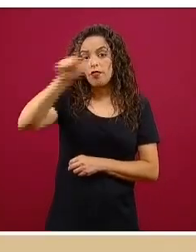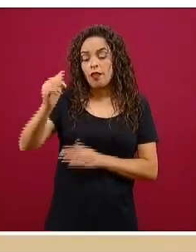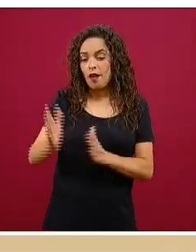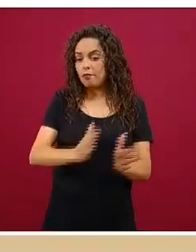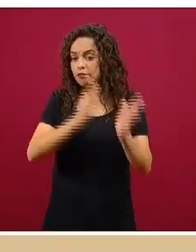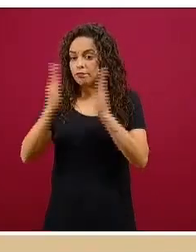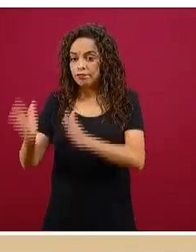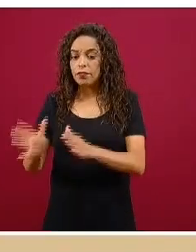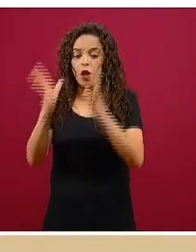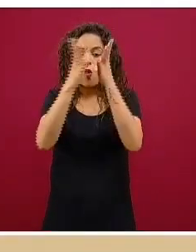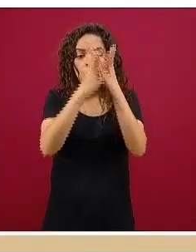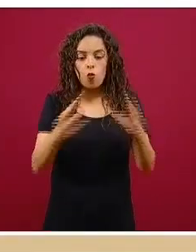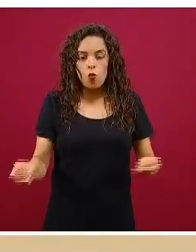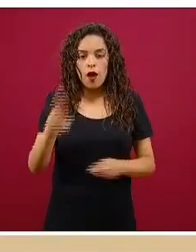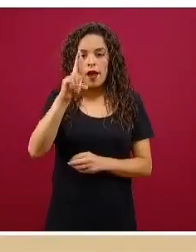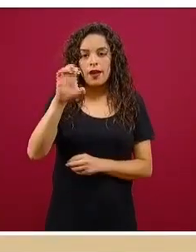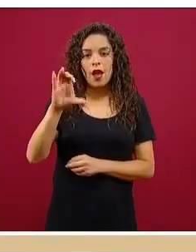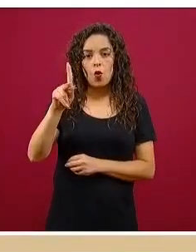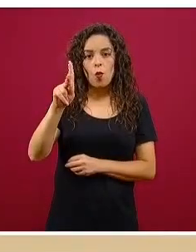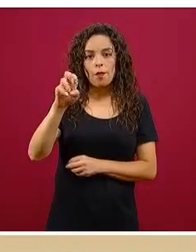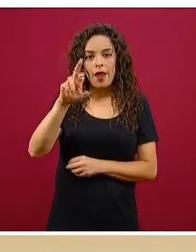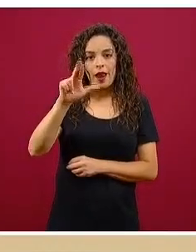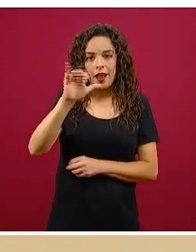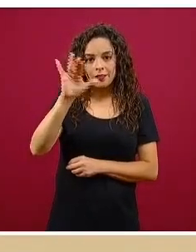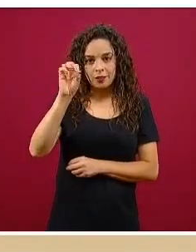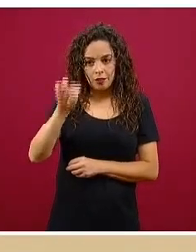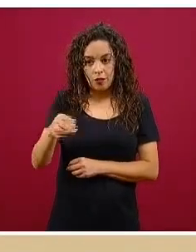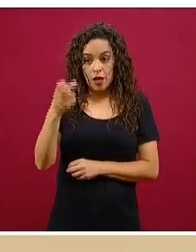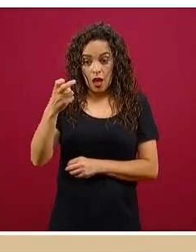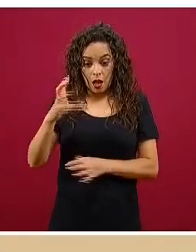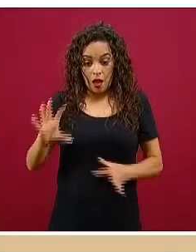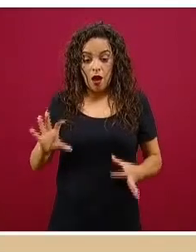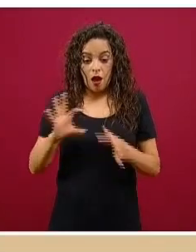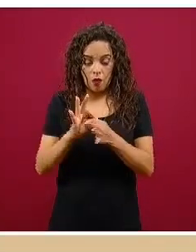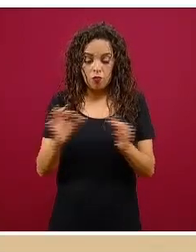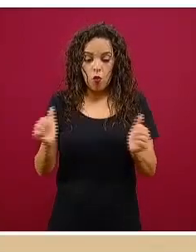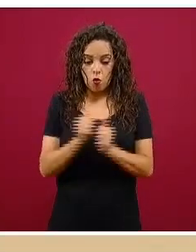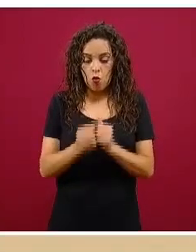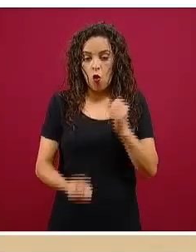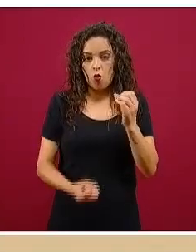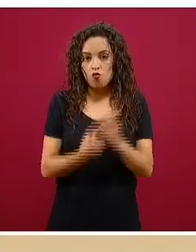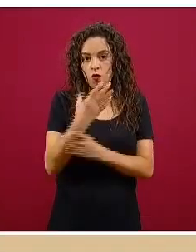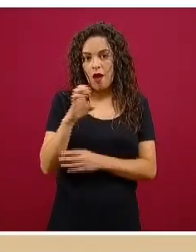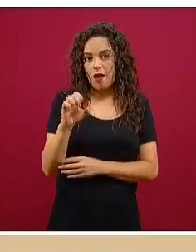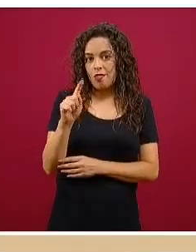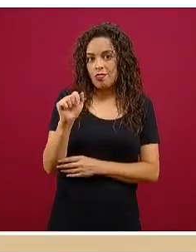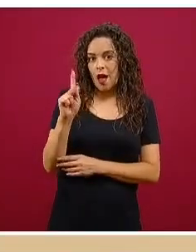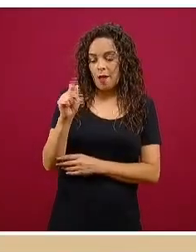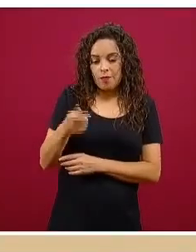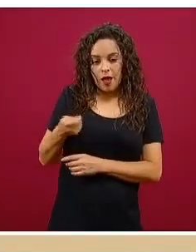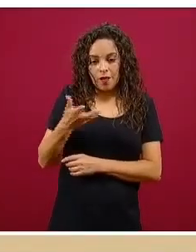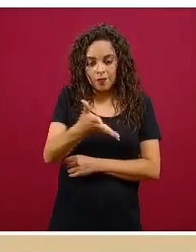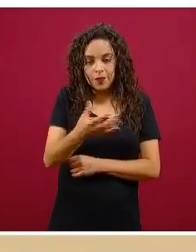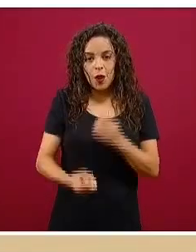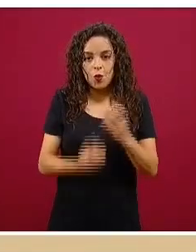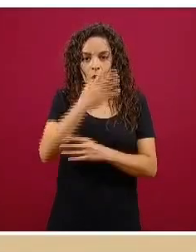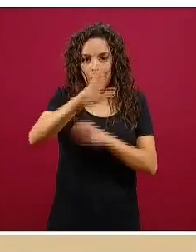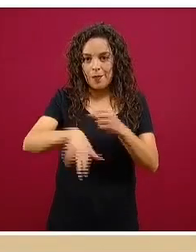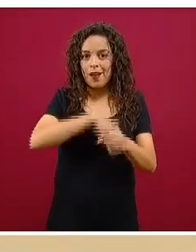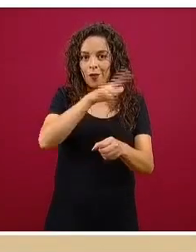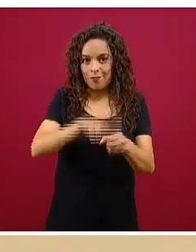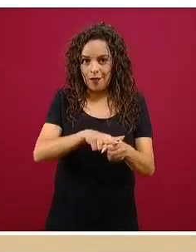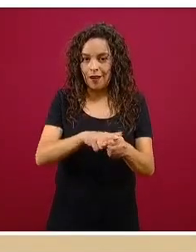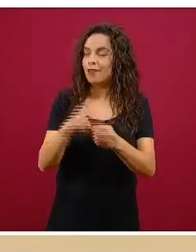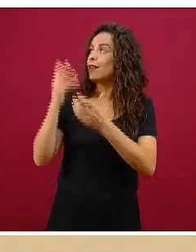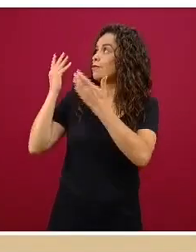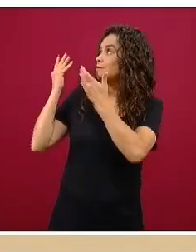nuestras nuevas rutinas y esto coincide con estas nueve etapas que se ha bautizado como la nueva normalidad. Y es